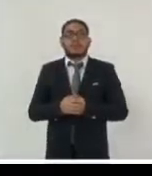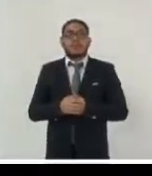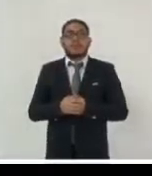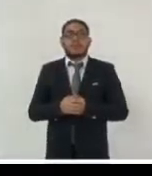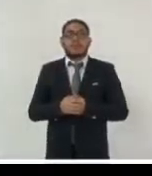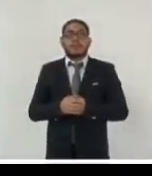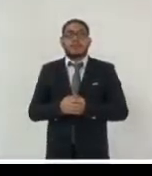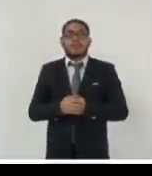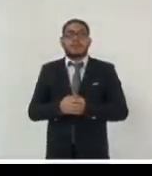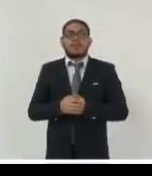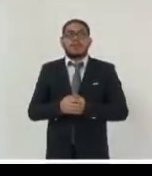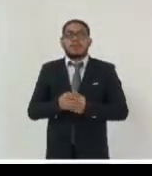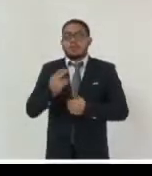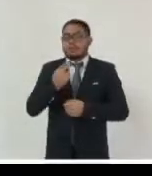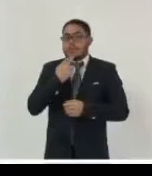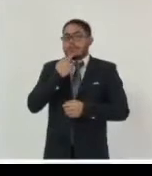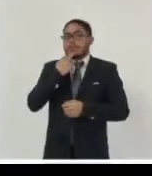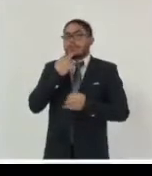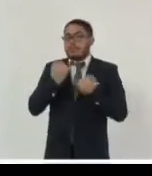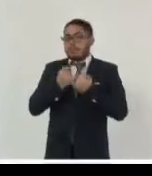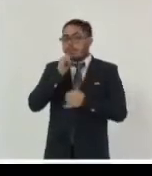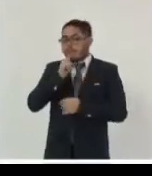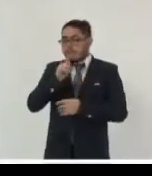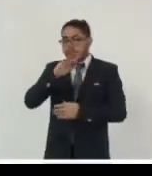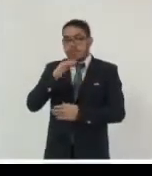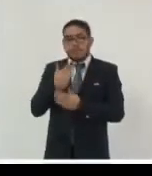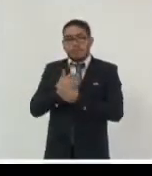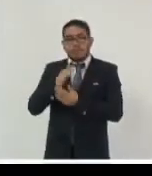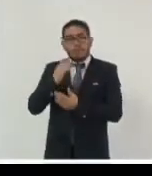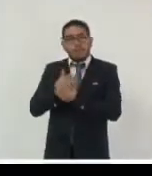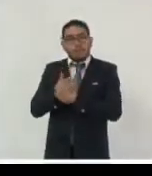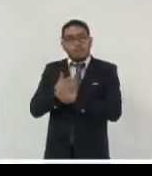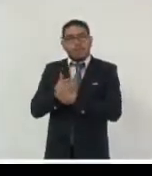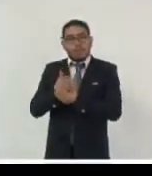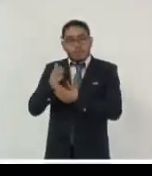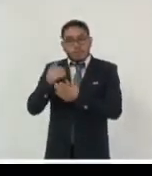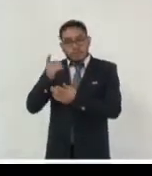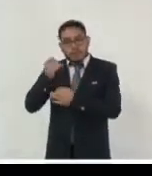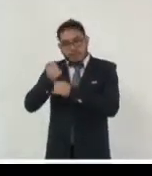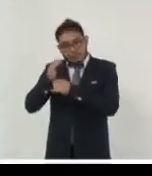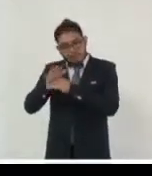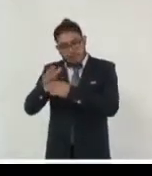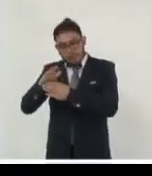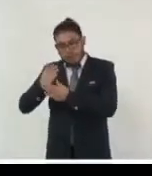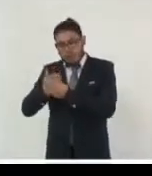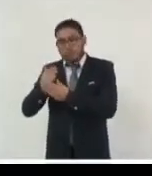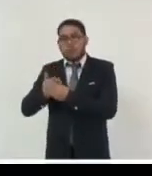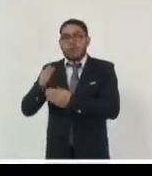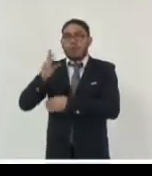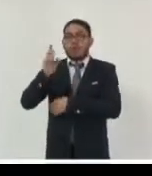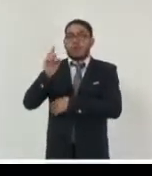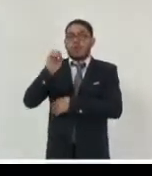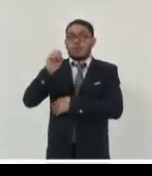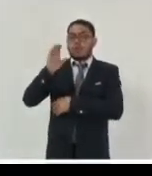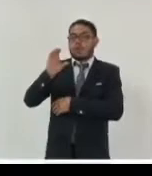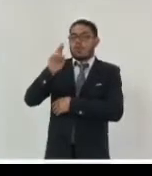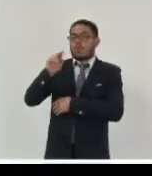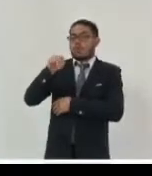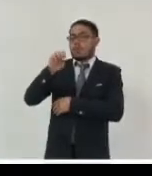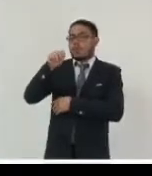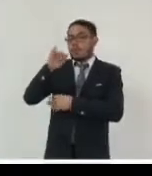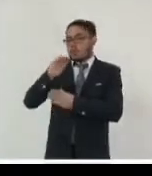preservación de estos datos y esa accesibilidad en el tiempo desde ya no es una preservación inútil pero para que esos datos puedan